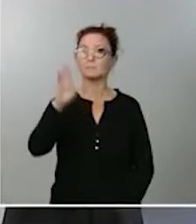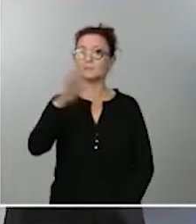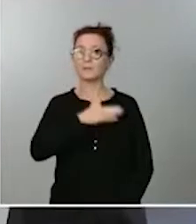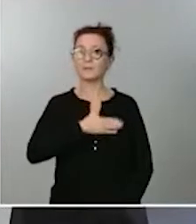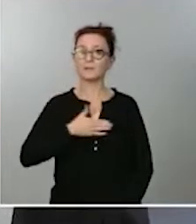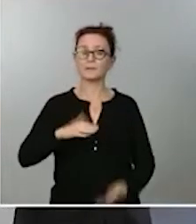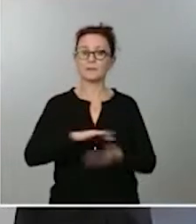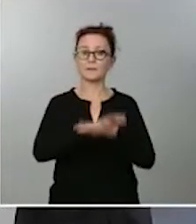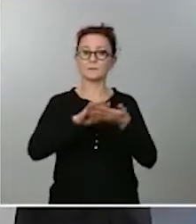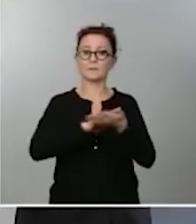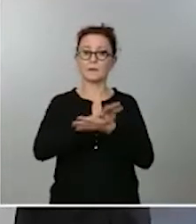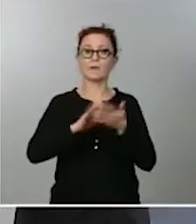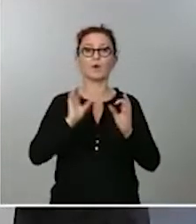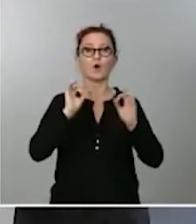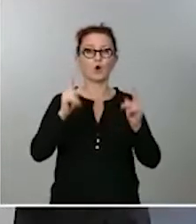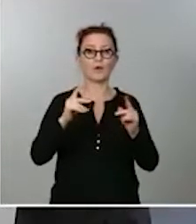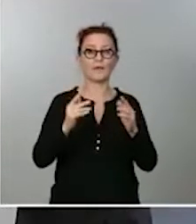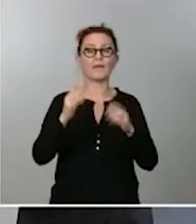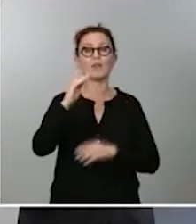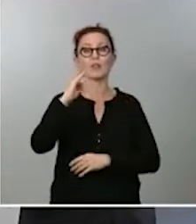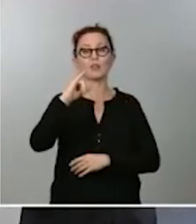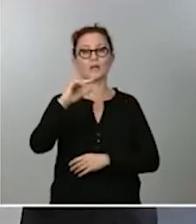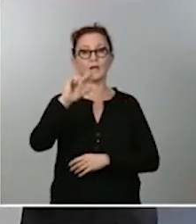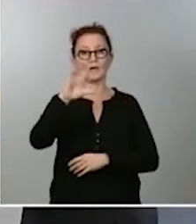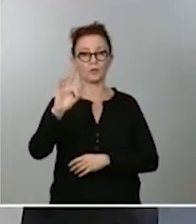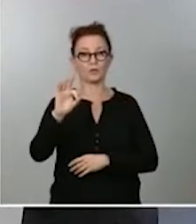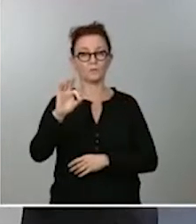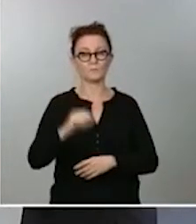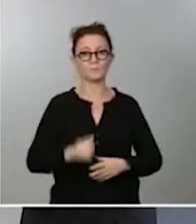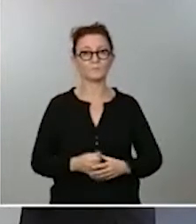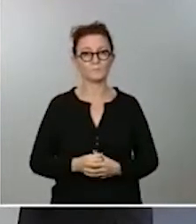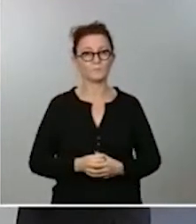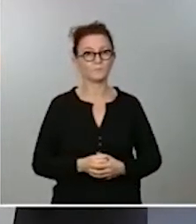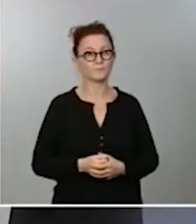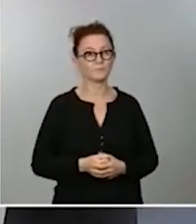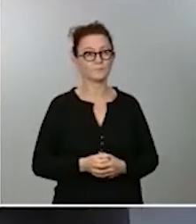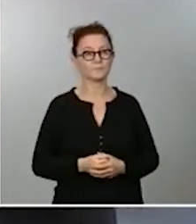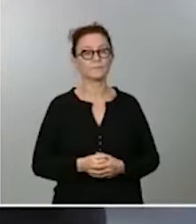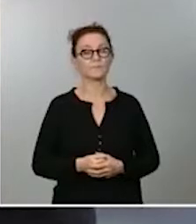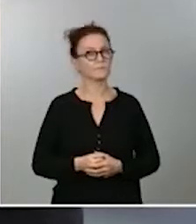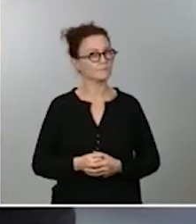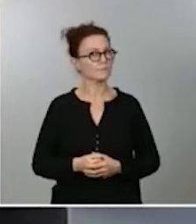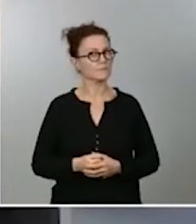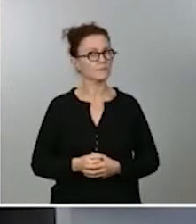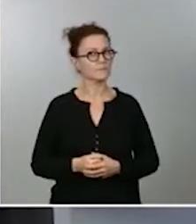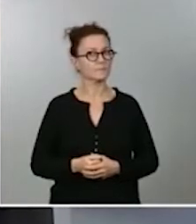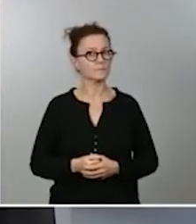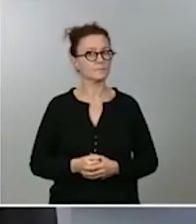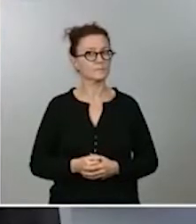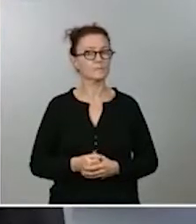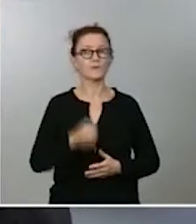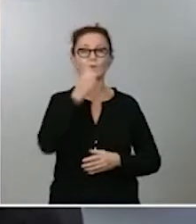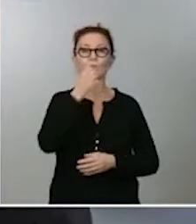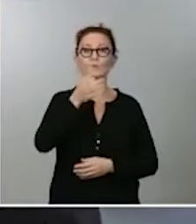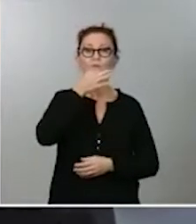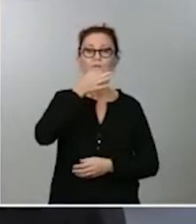OK Diario, a ver si es posible la comunicación contigo, Joan. Buenas tardes. Buenas tardes, ministros.